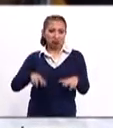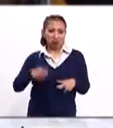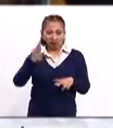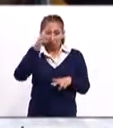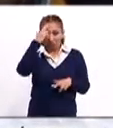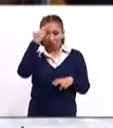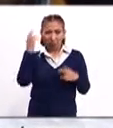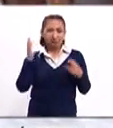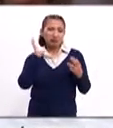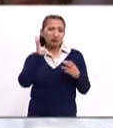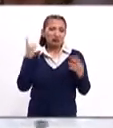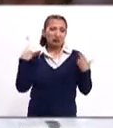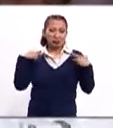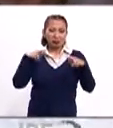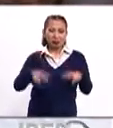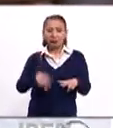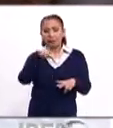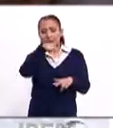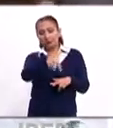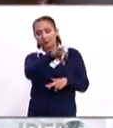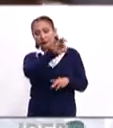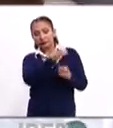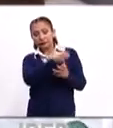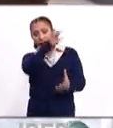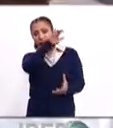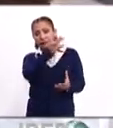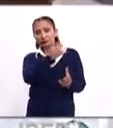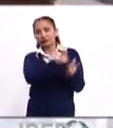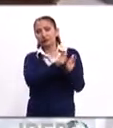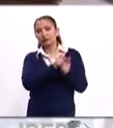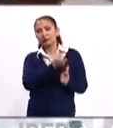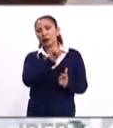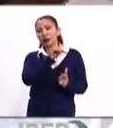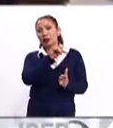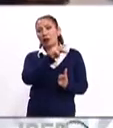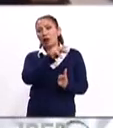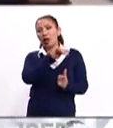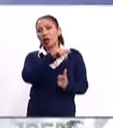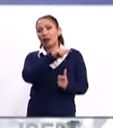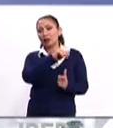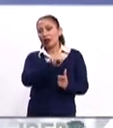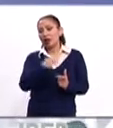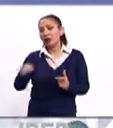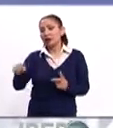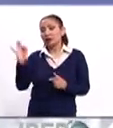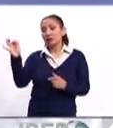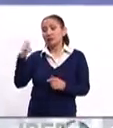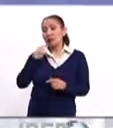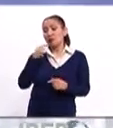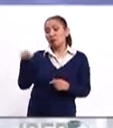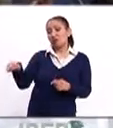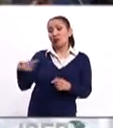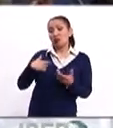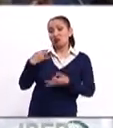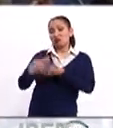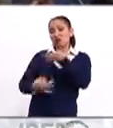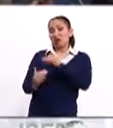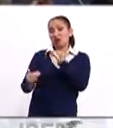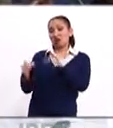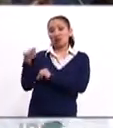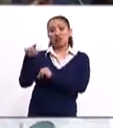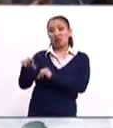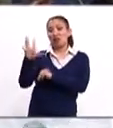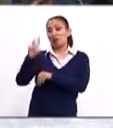Recordemos que la Cámara de Representantes está dominada por el Partido Demócrata y posteriormente, bueno, podría acusar al Poder Judicial